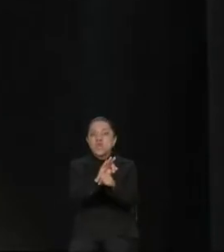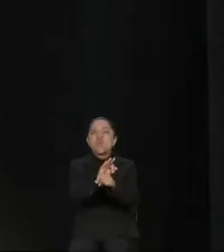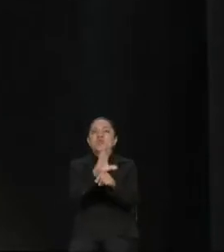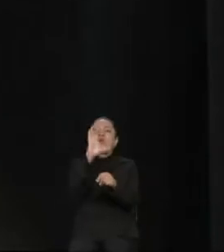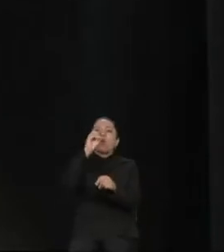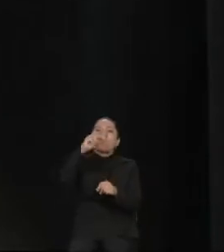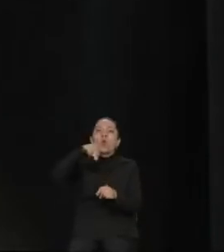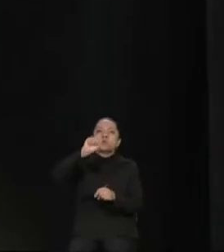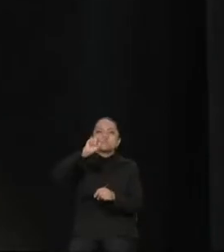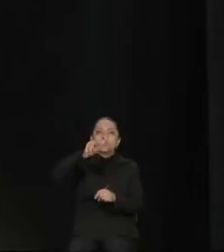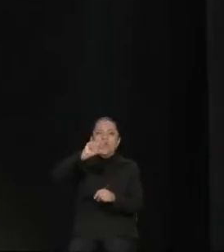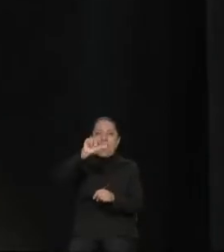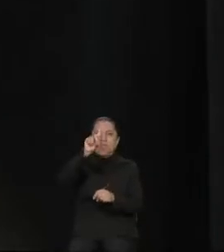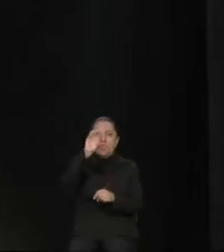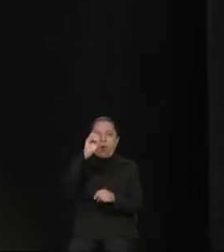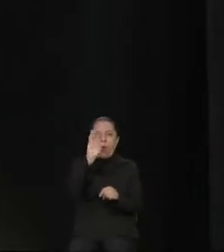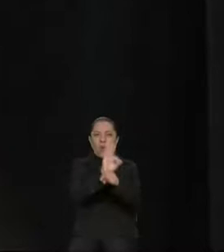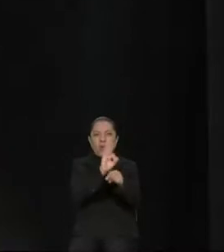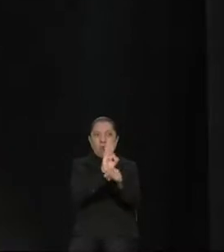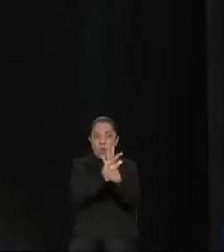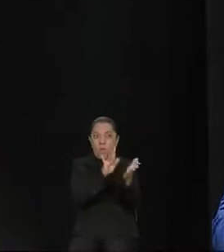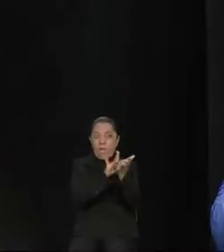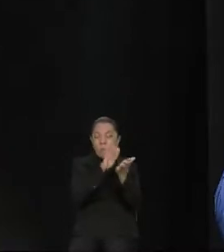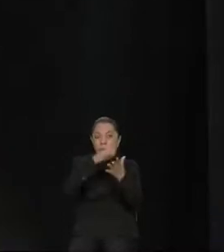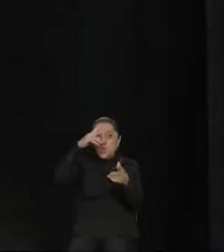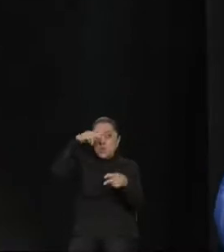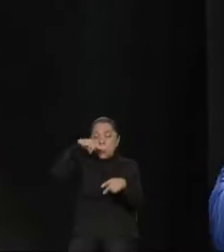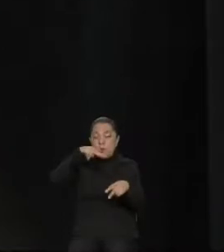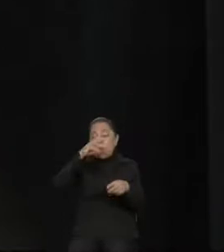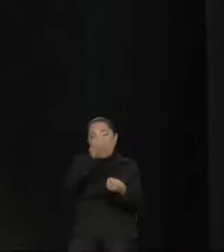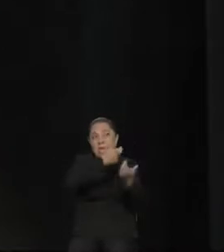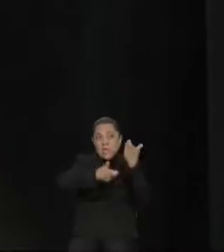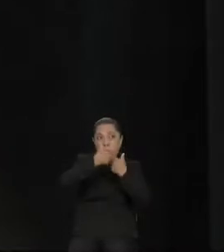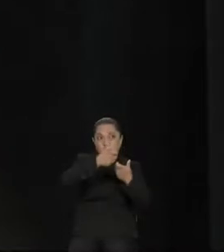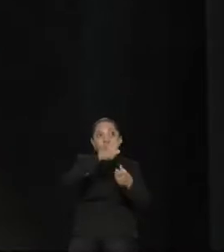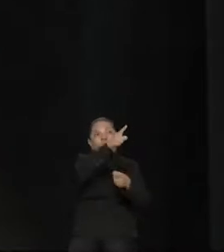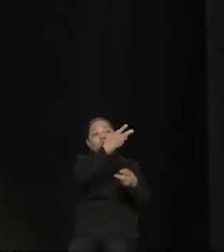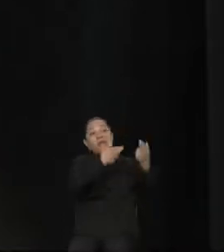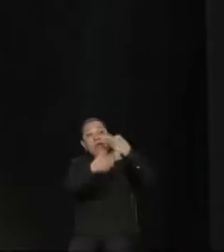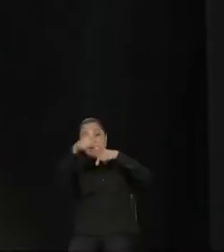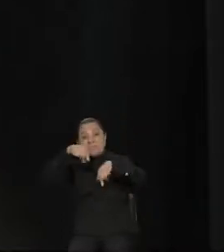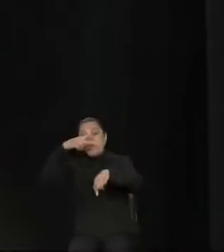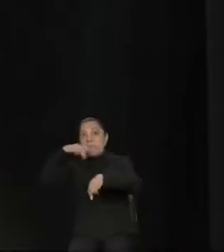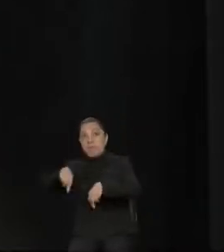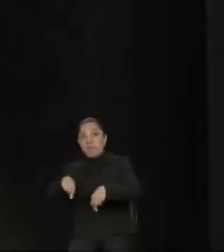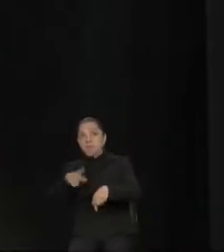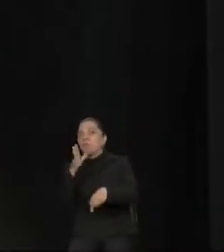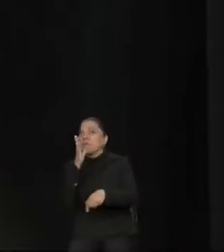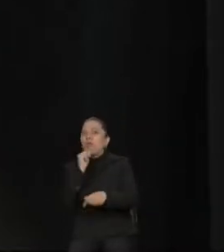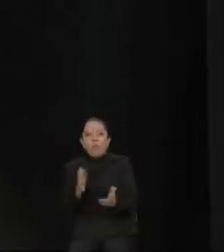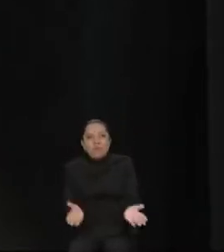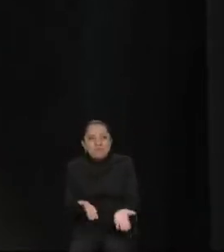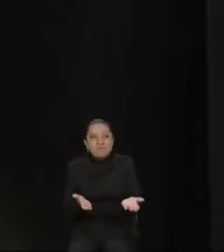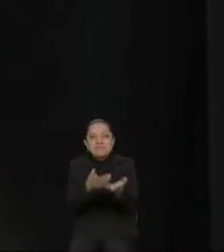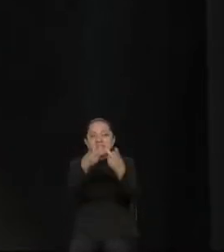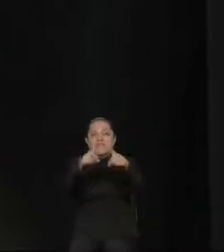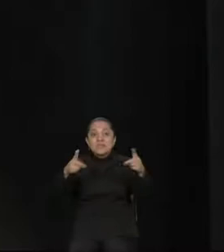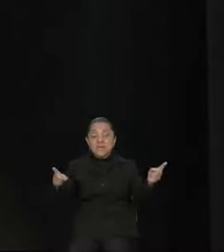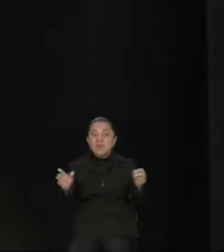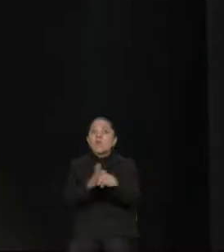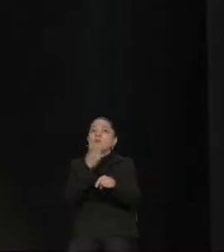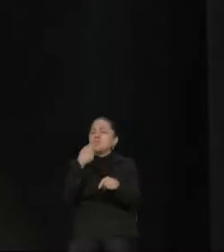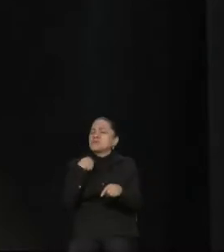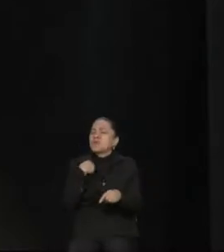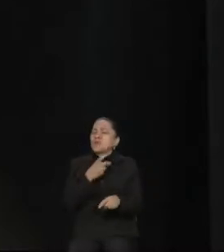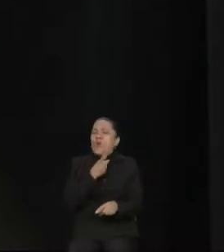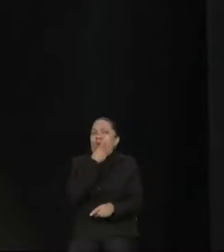económico, y menos cuando regresan a México para poder incentivar su desarrollo. Es por ello que me dirijo muy concretamente